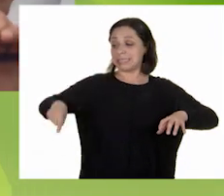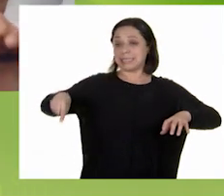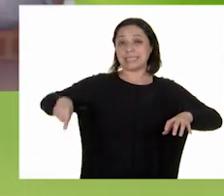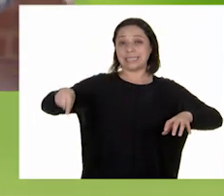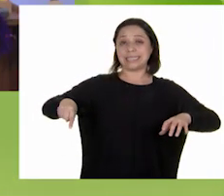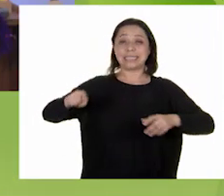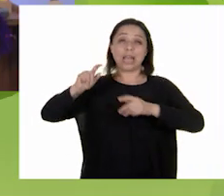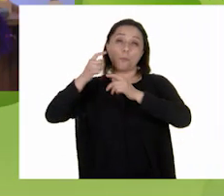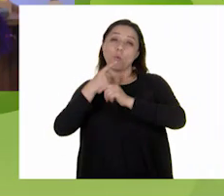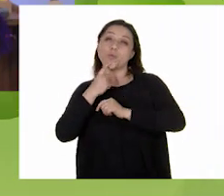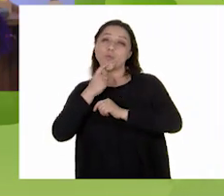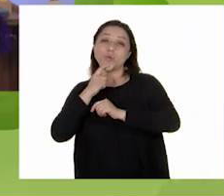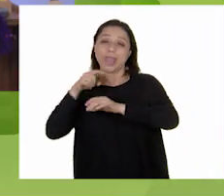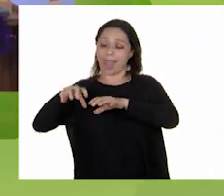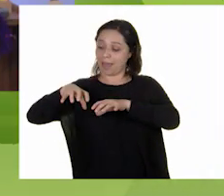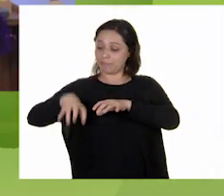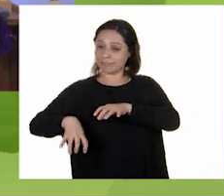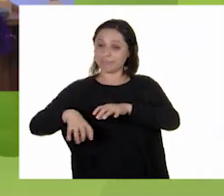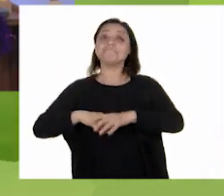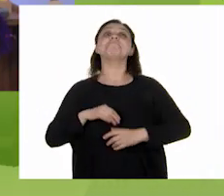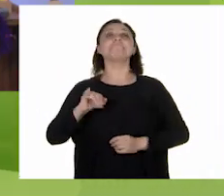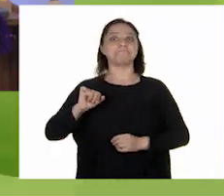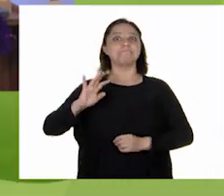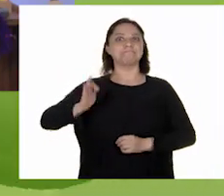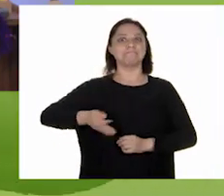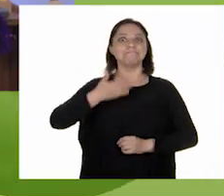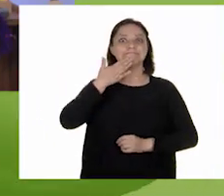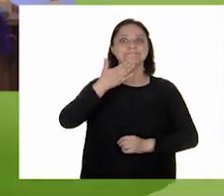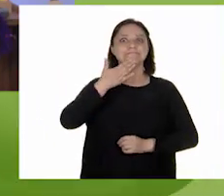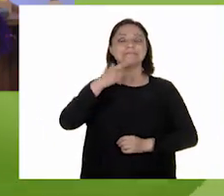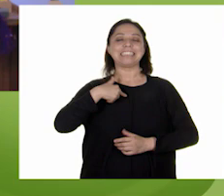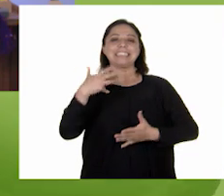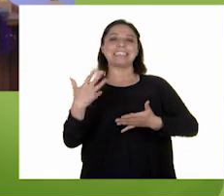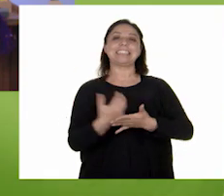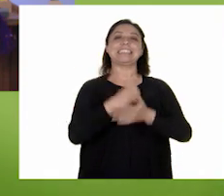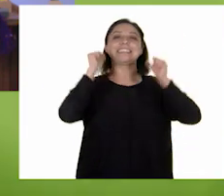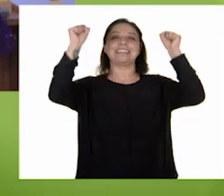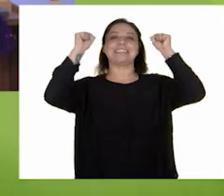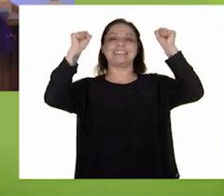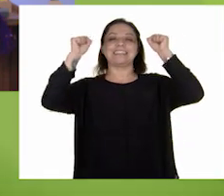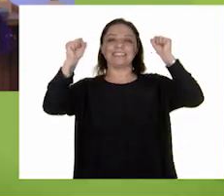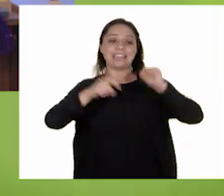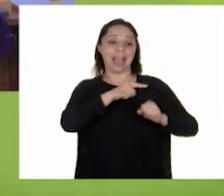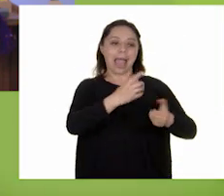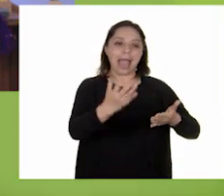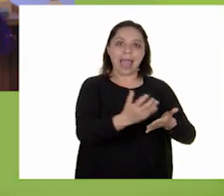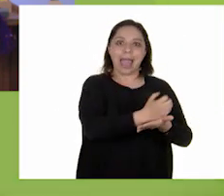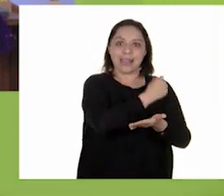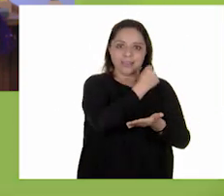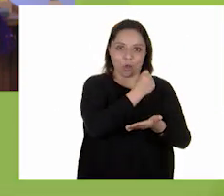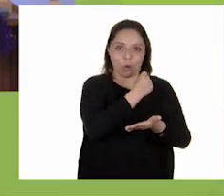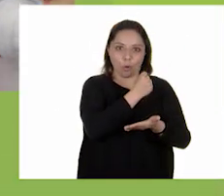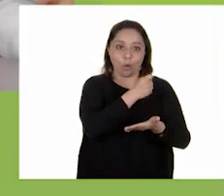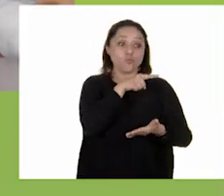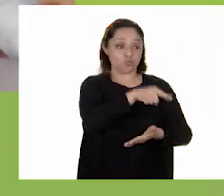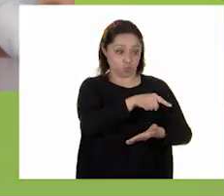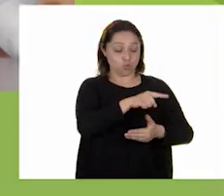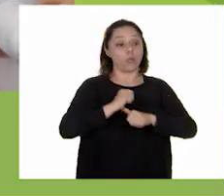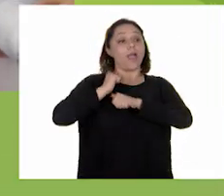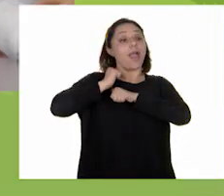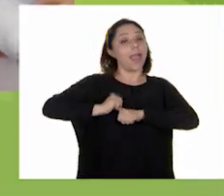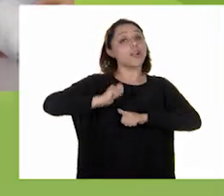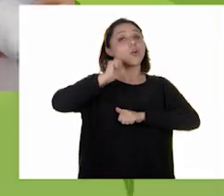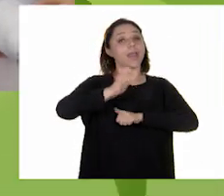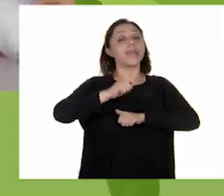Adelita. Sí. Muy bien. Sí, gané, gané. Carmelita ganó esta ronda, así que le toca. Me